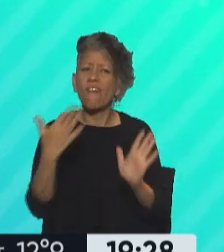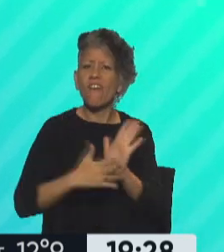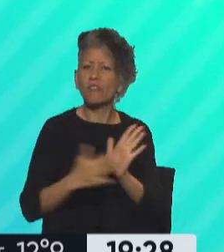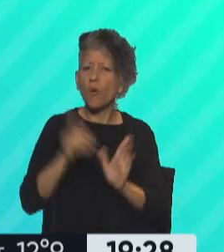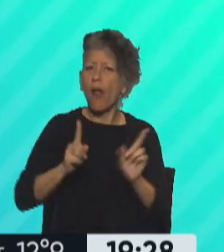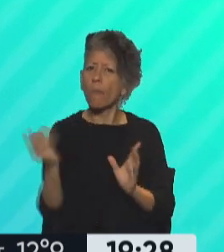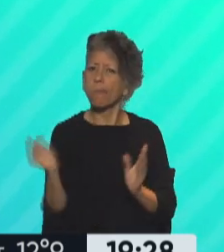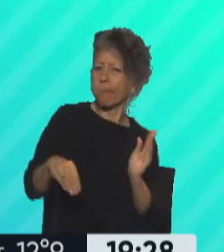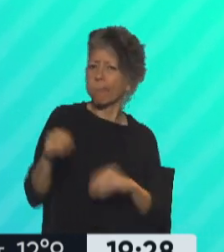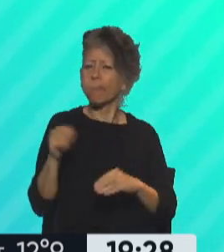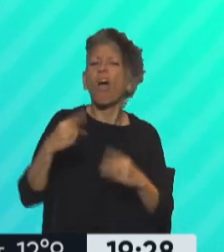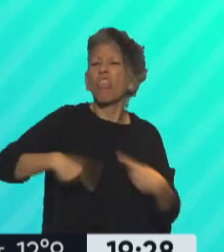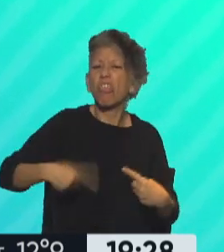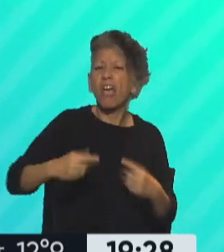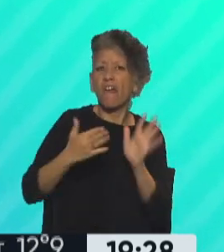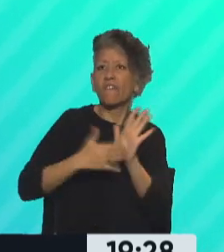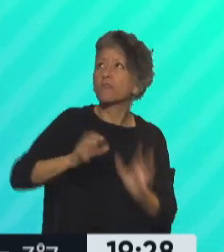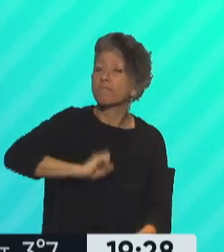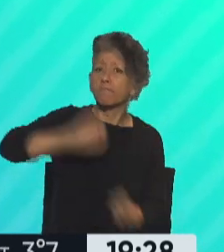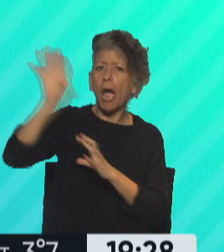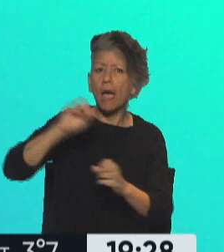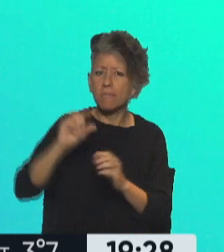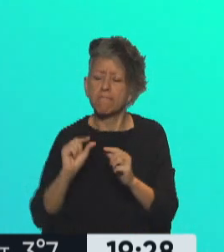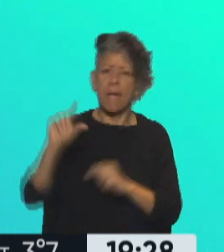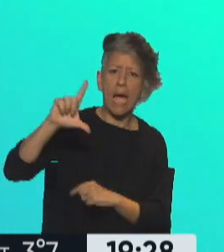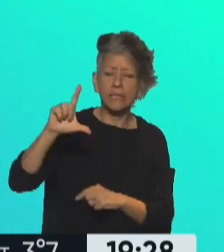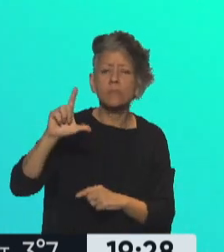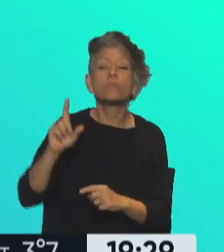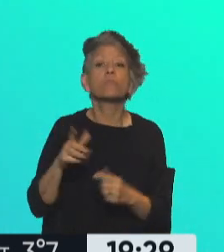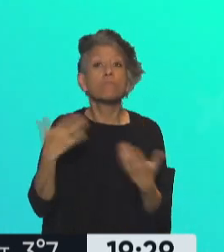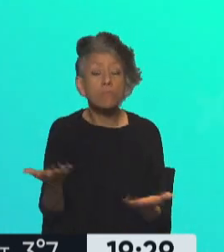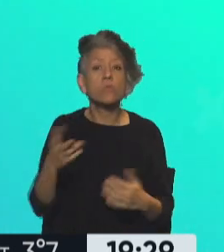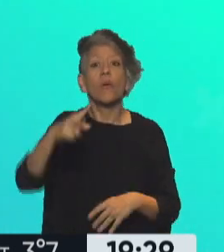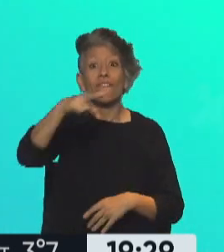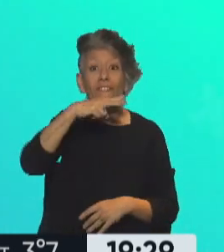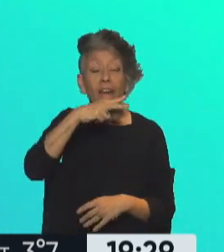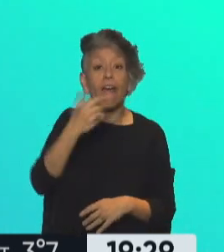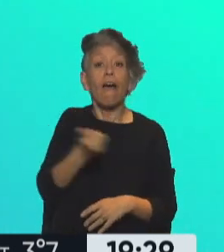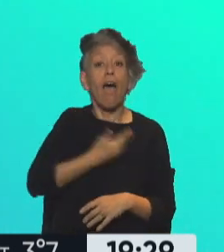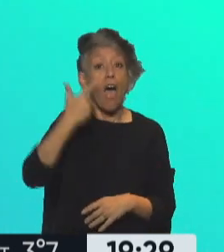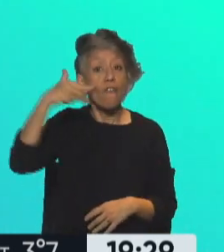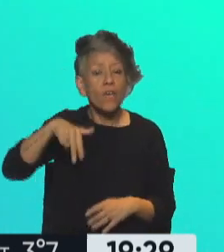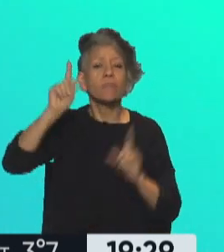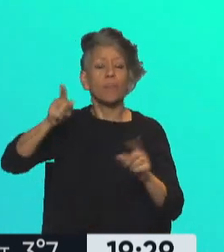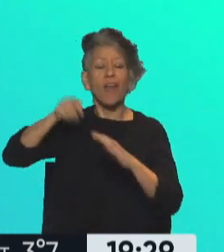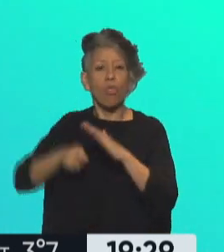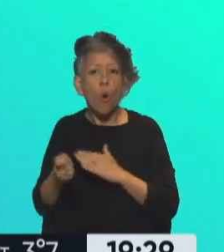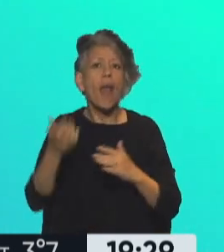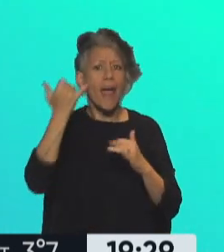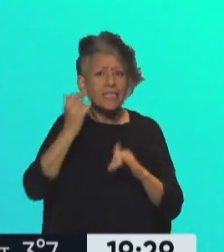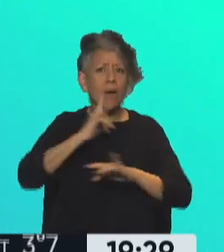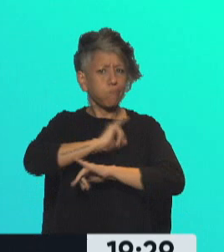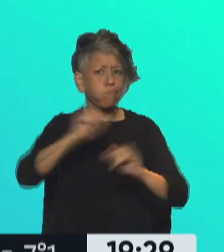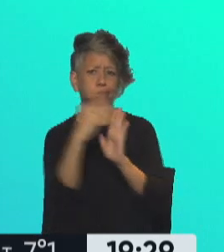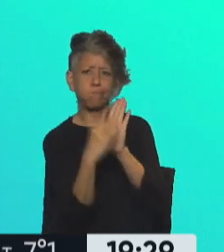de exportaciones y sobrefacturación de importaciones, el día viernes la FIPI y la aduana iniciaron las notificaciones. Y allí detalla